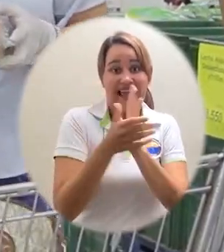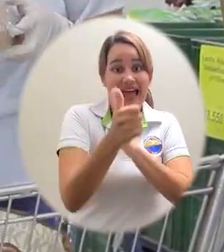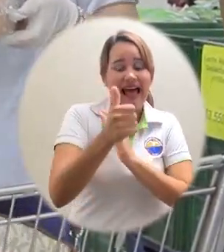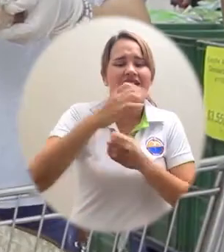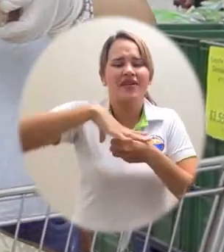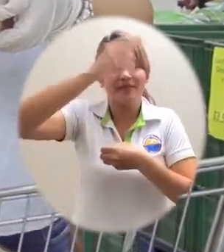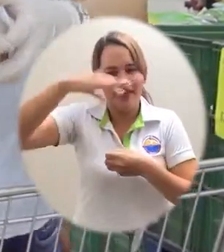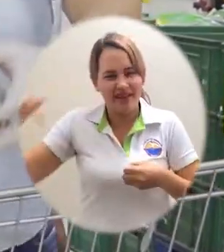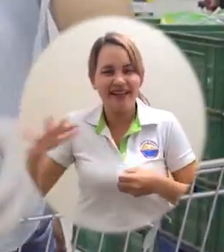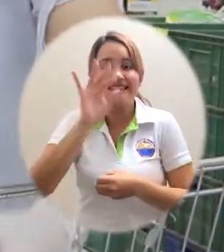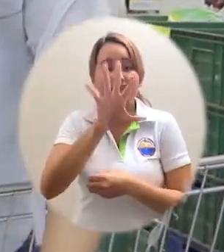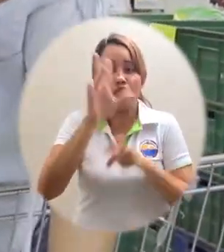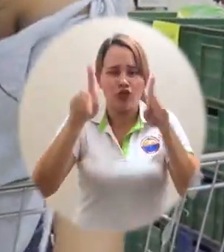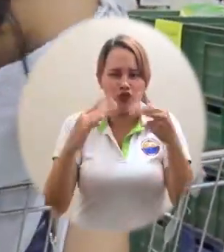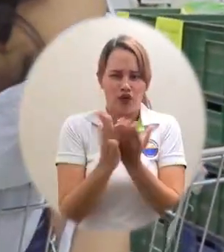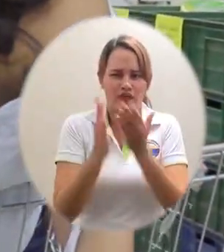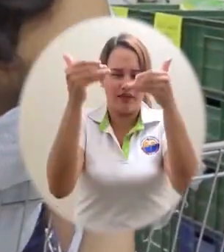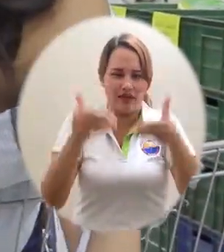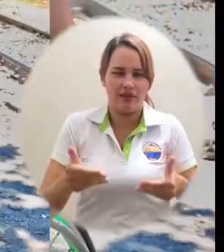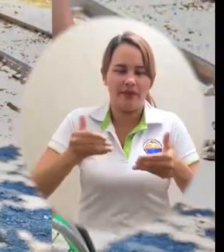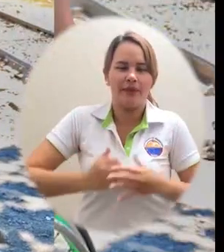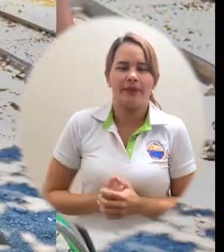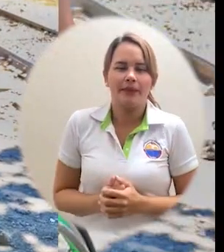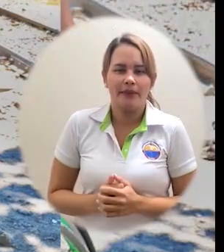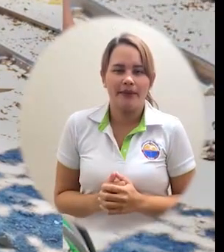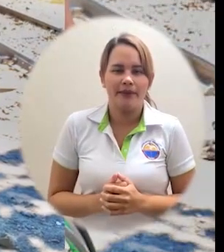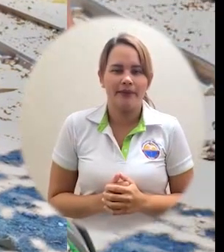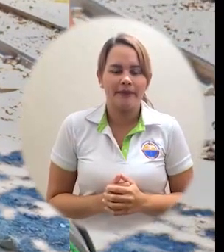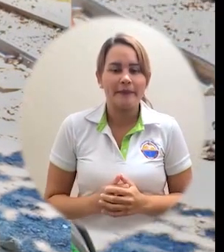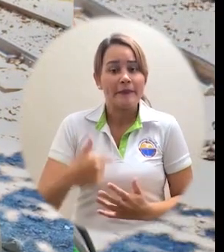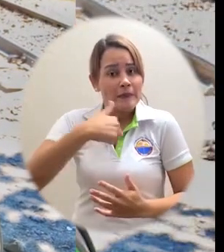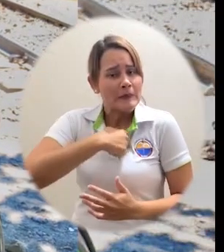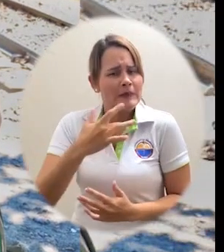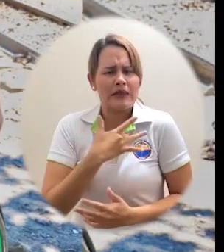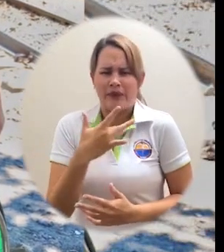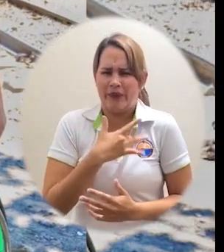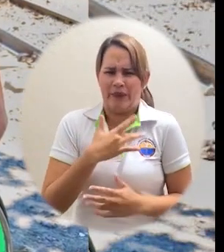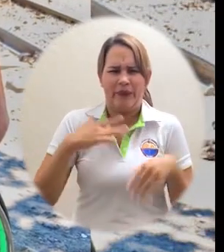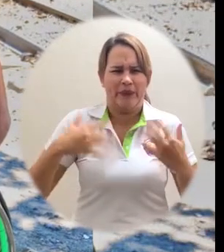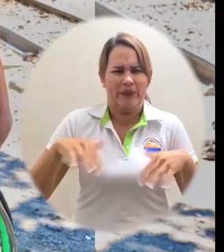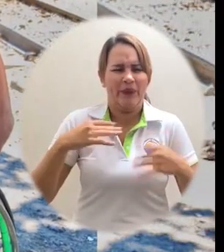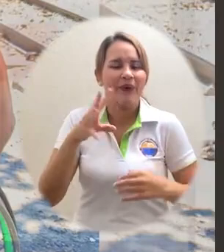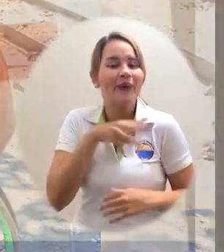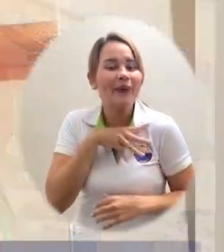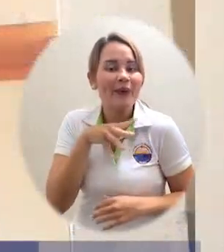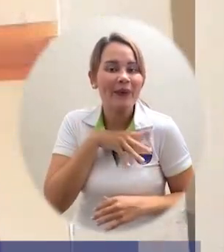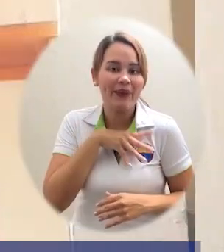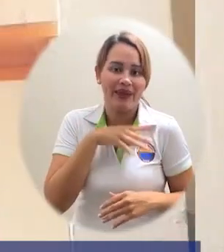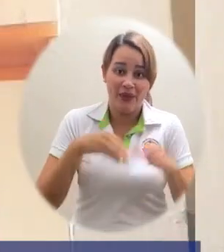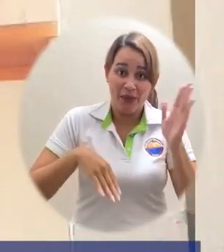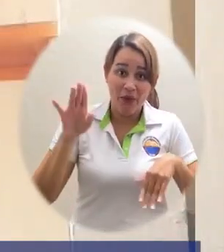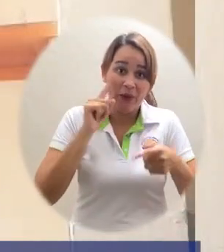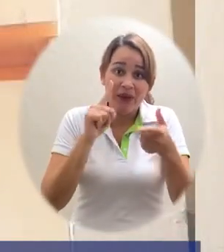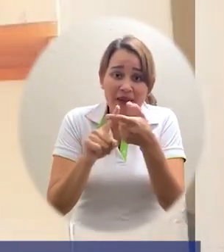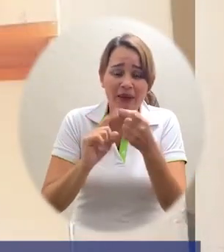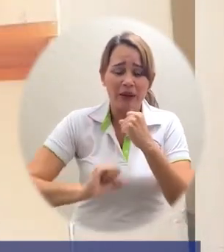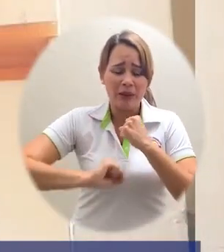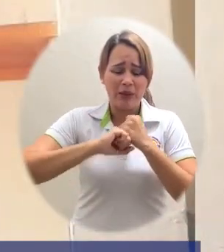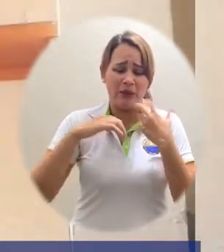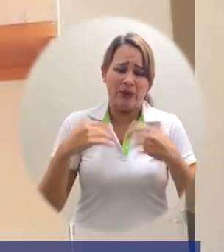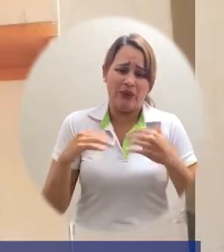en condición de vulnerabilidad, 30 del programa Talento Magdalena y 5 estudiantes con discapacidad. Sentí obviamente